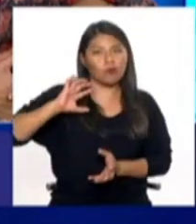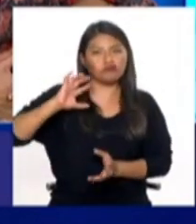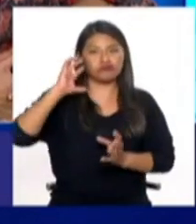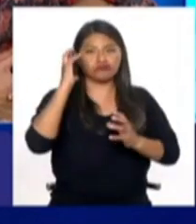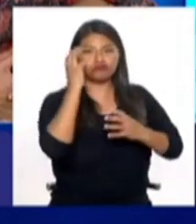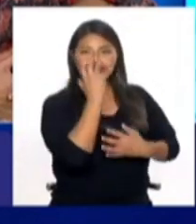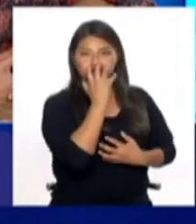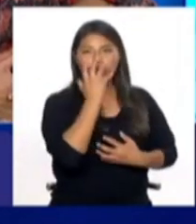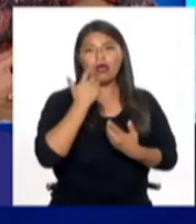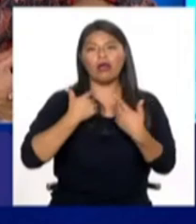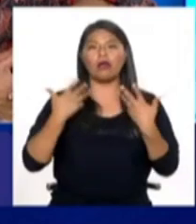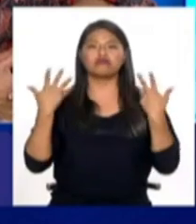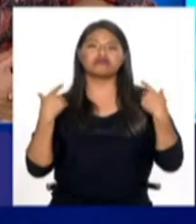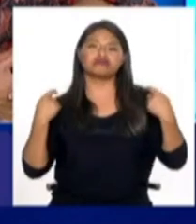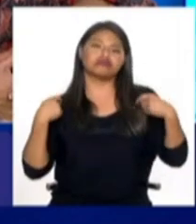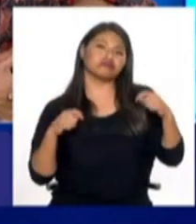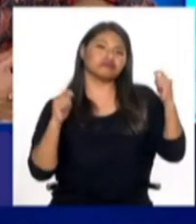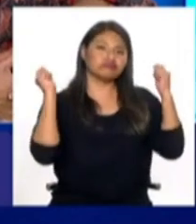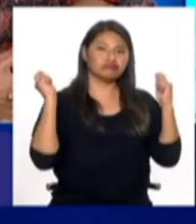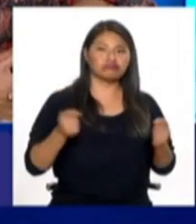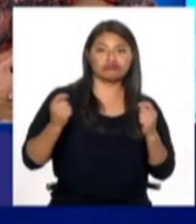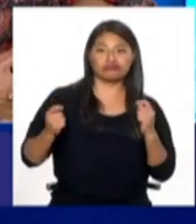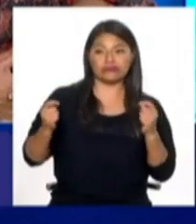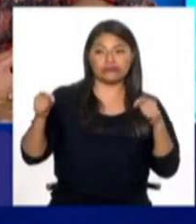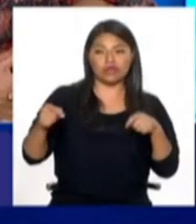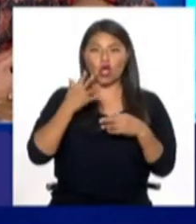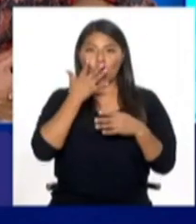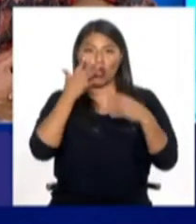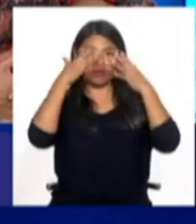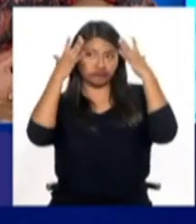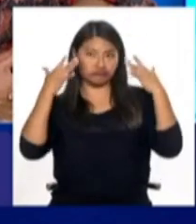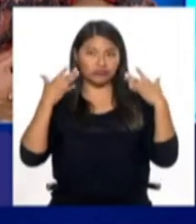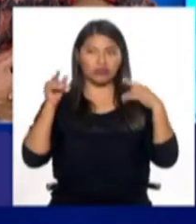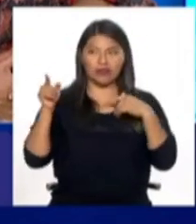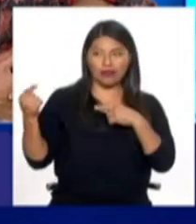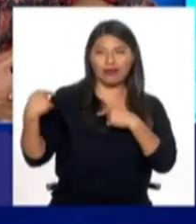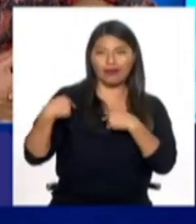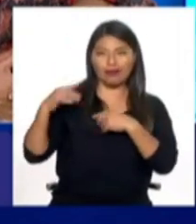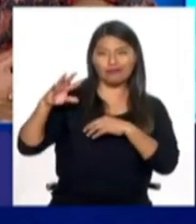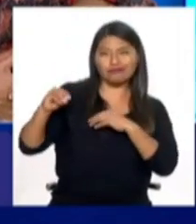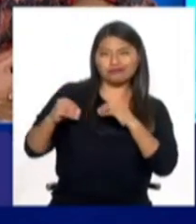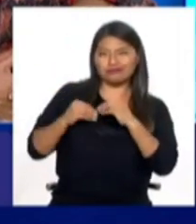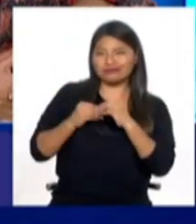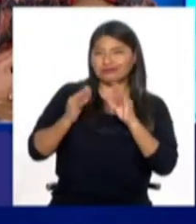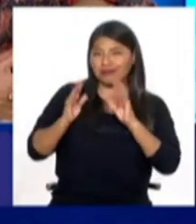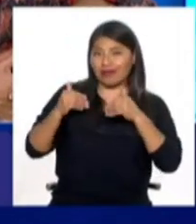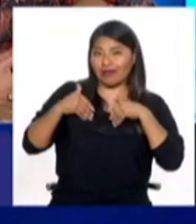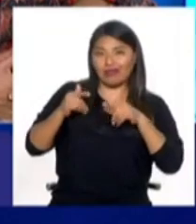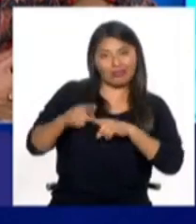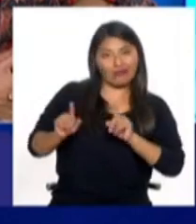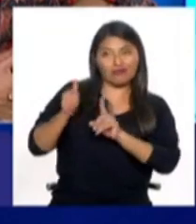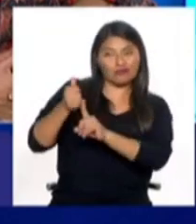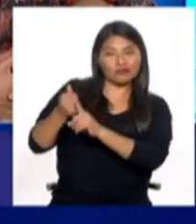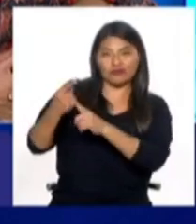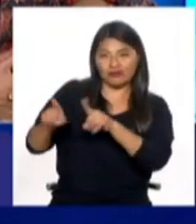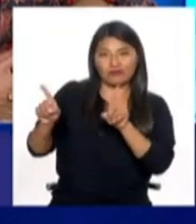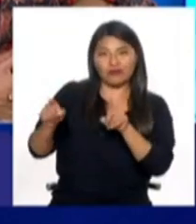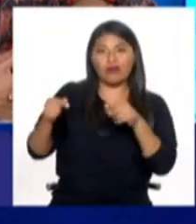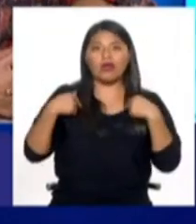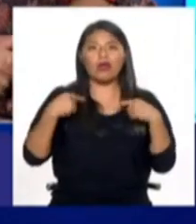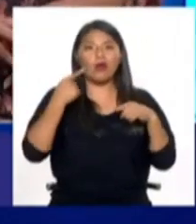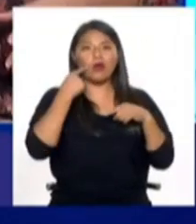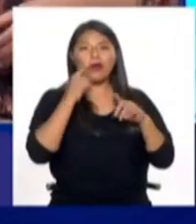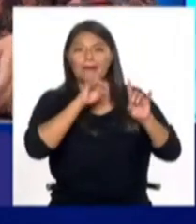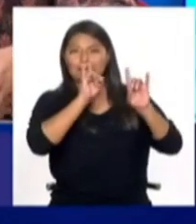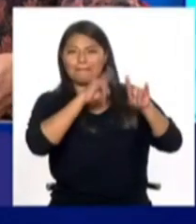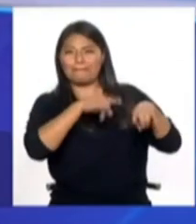las manifestaciones, es la vestimenta. Además, porque estamos reforzando estereotipos que minimizan y se